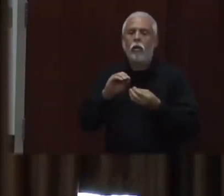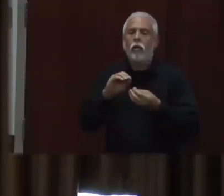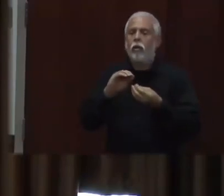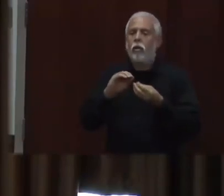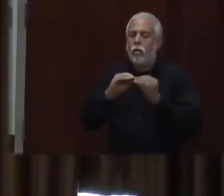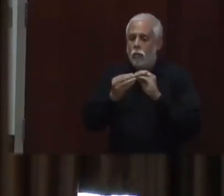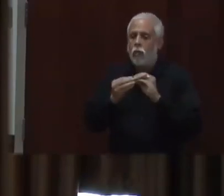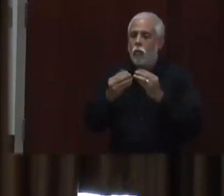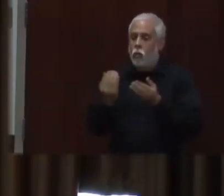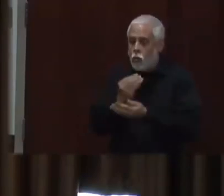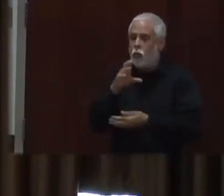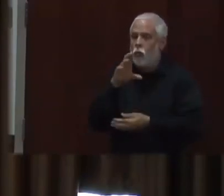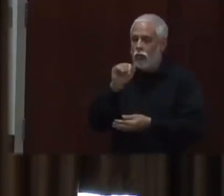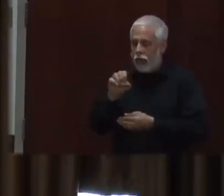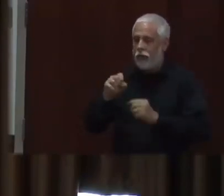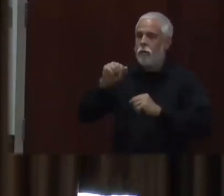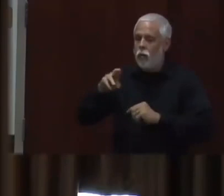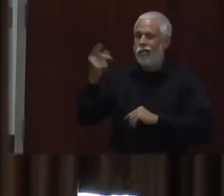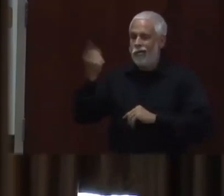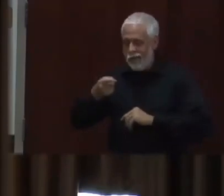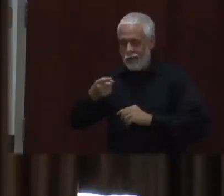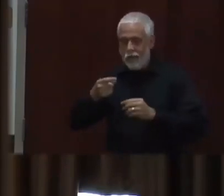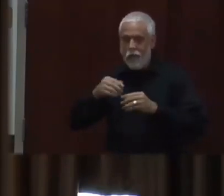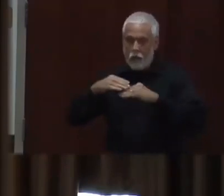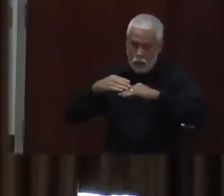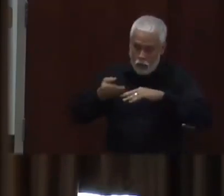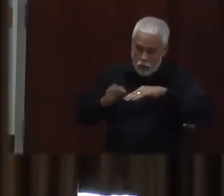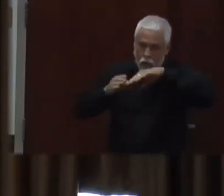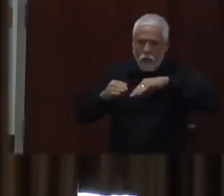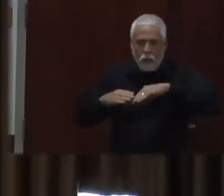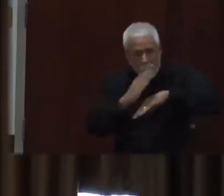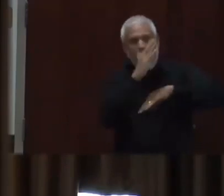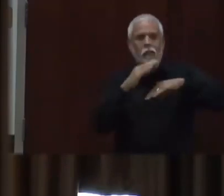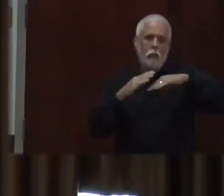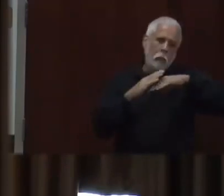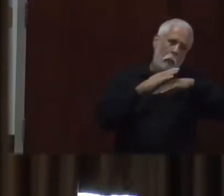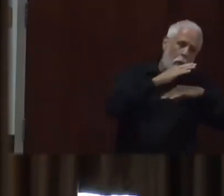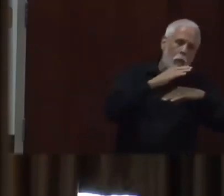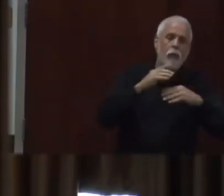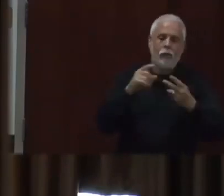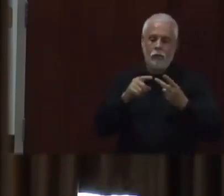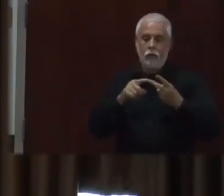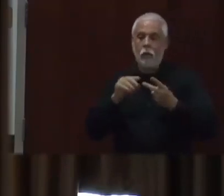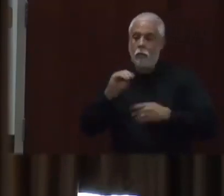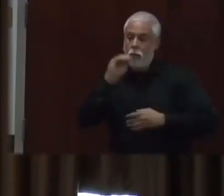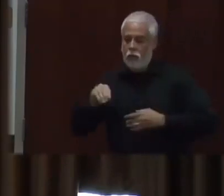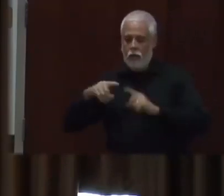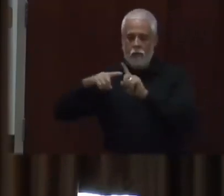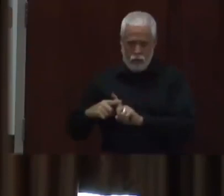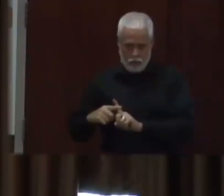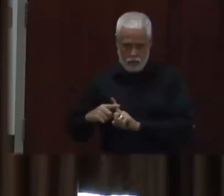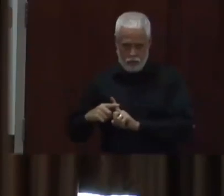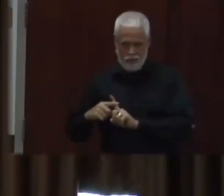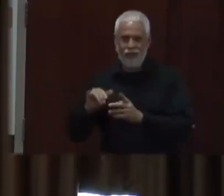de la transmisión. Entonces, otra de las cosas que vemos es el tipo de datos que tenemos de la investigación, que es,